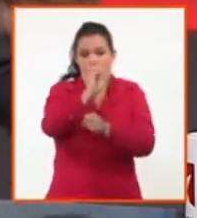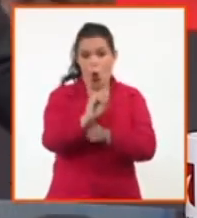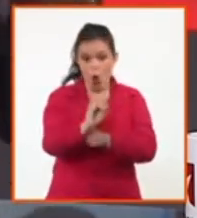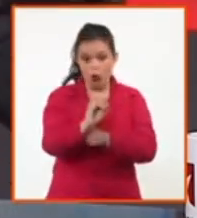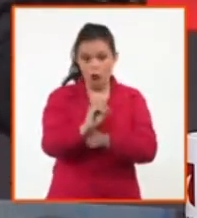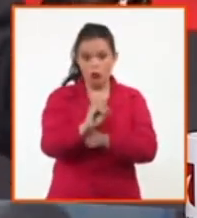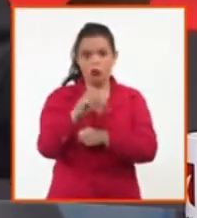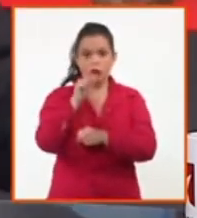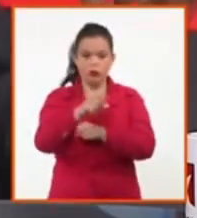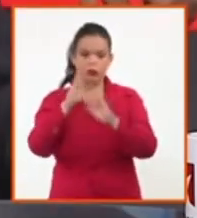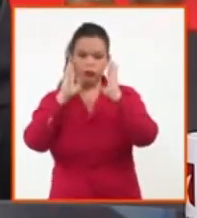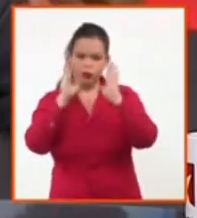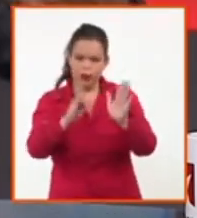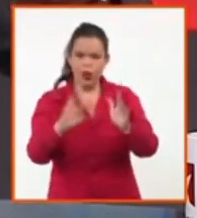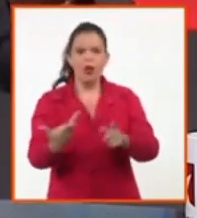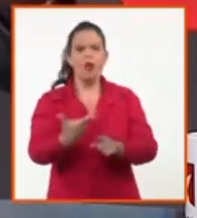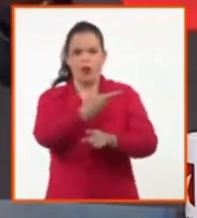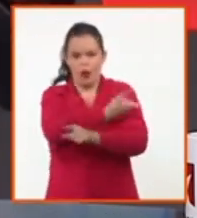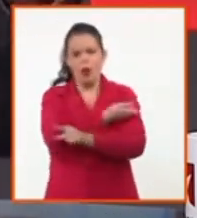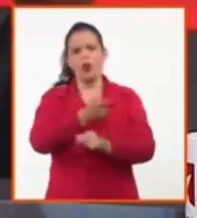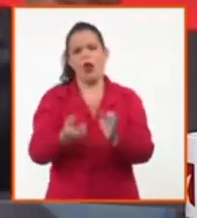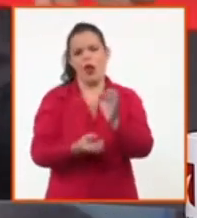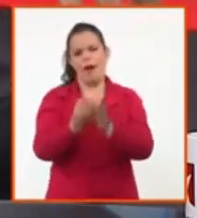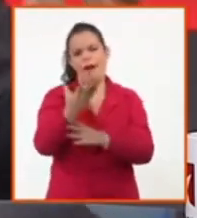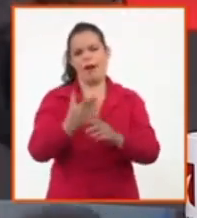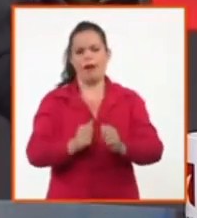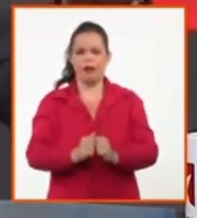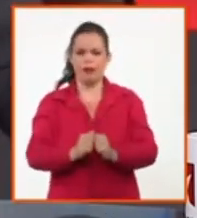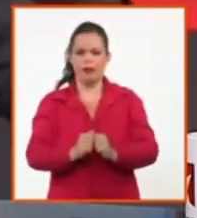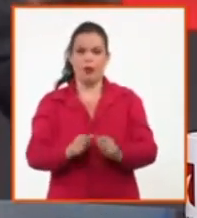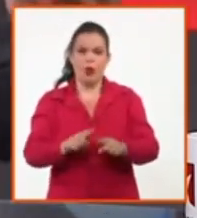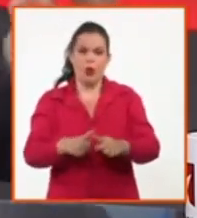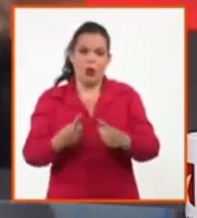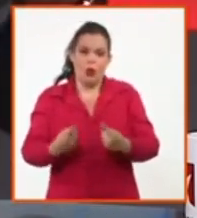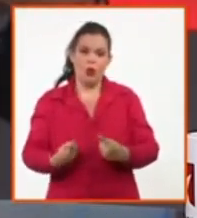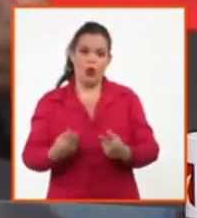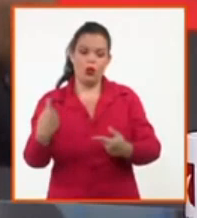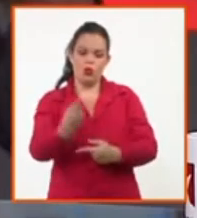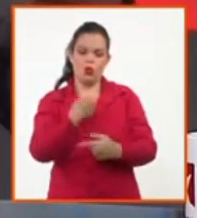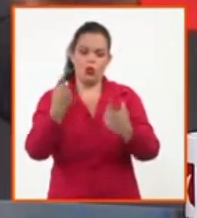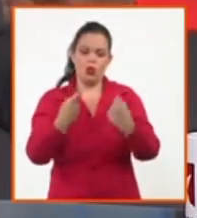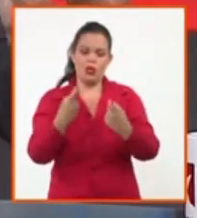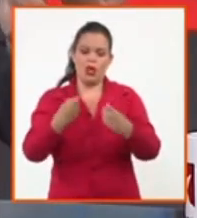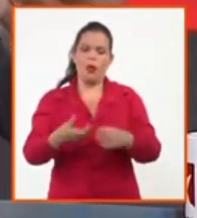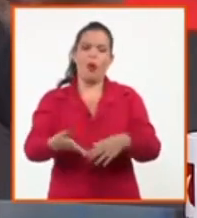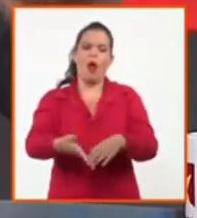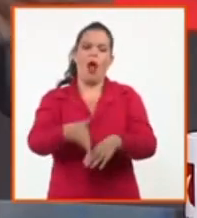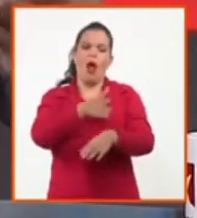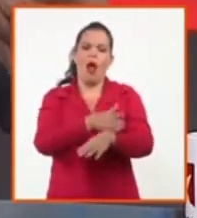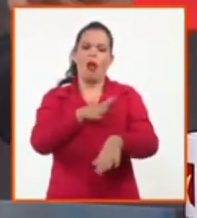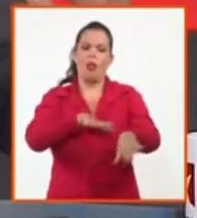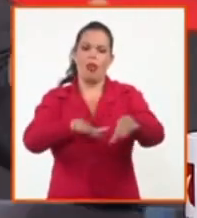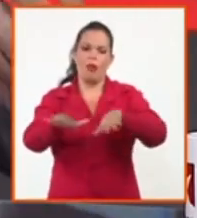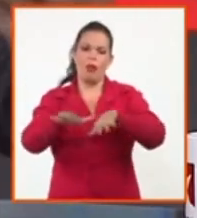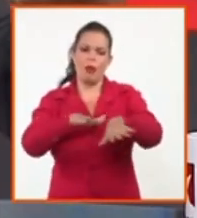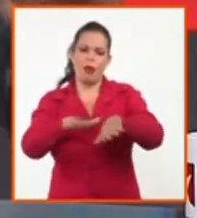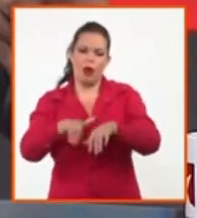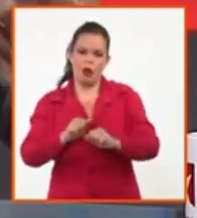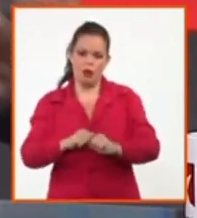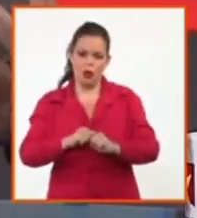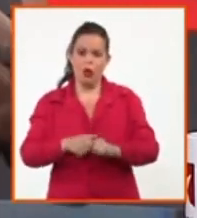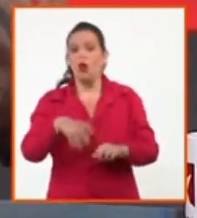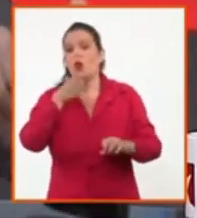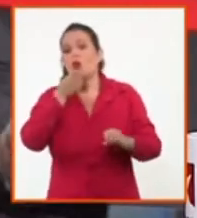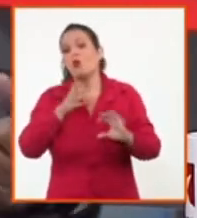falta justamente, como si vamos a tener un huracán, no sabemos si va a acercarse o no va a acercarse, pero parte del éxito